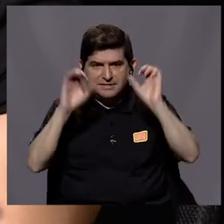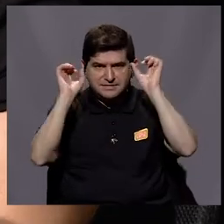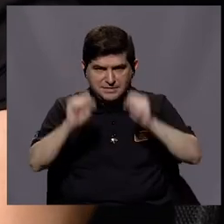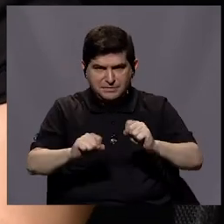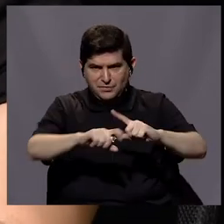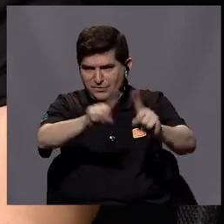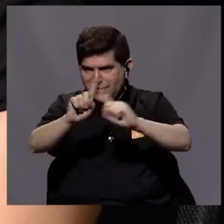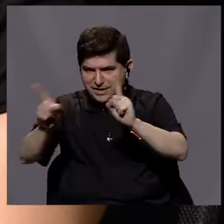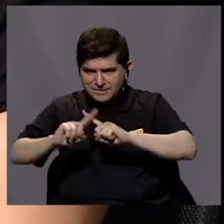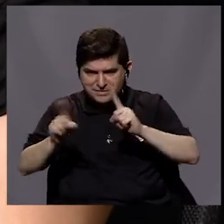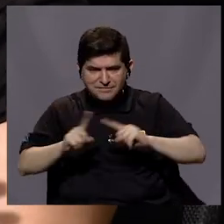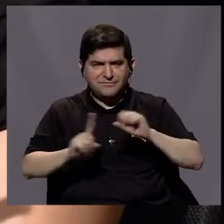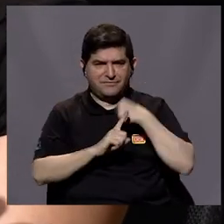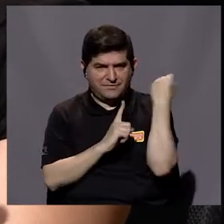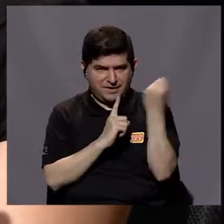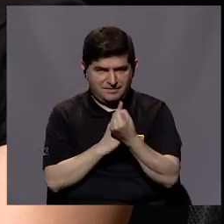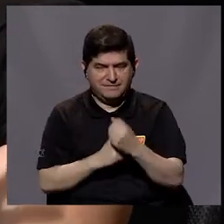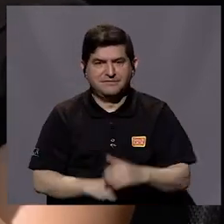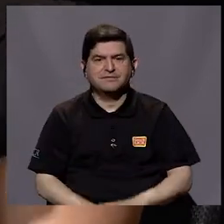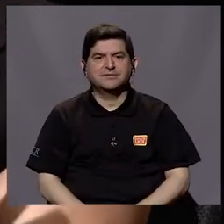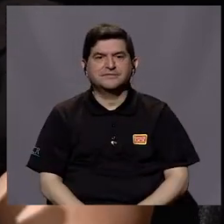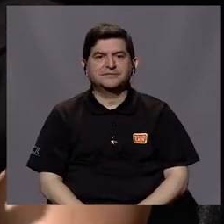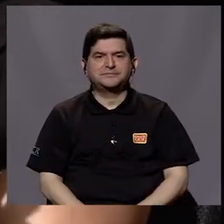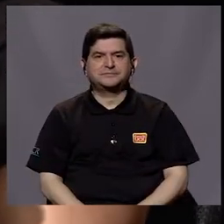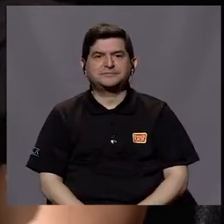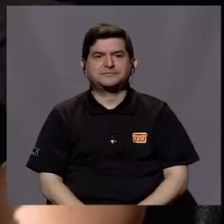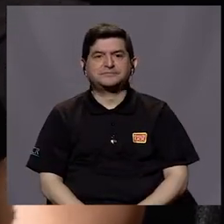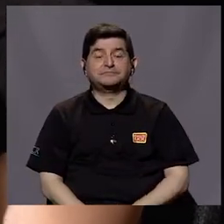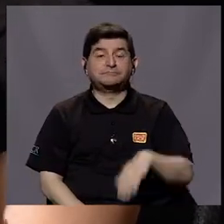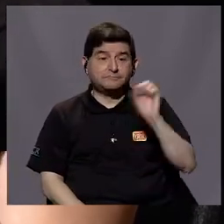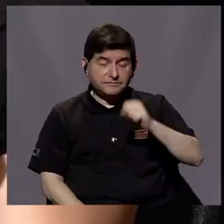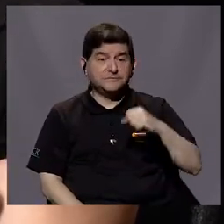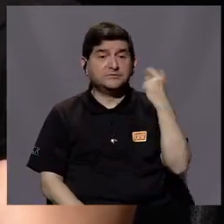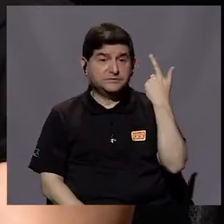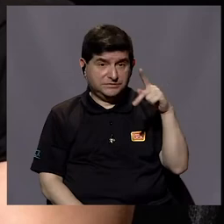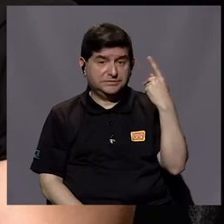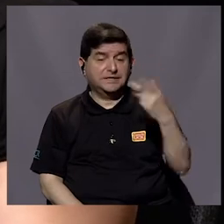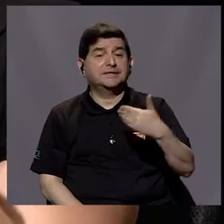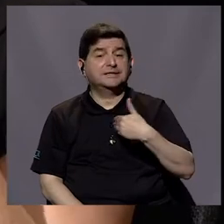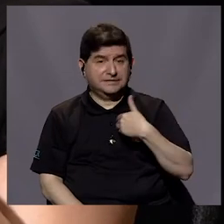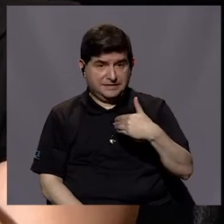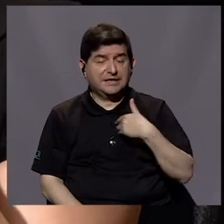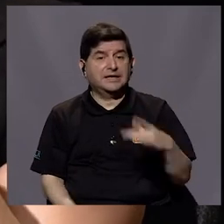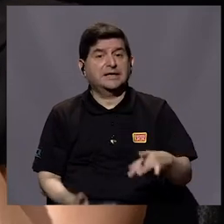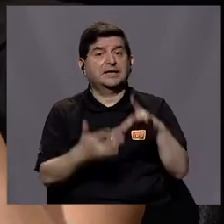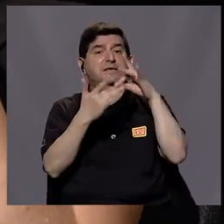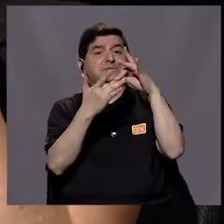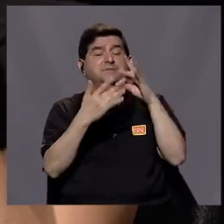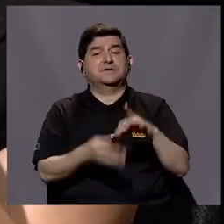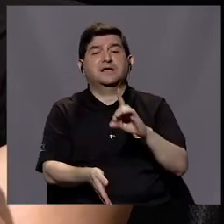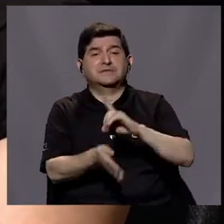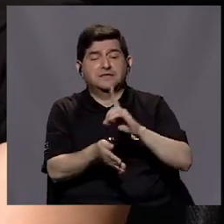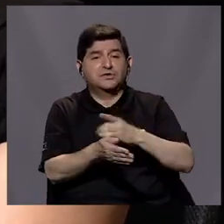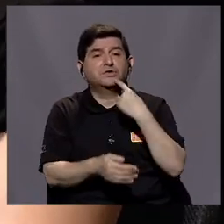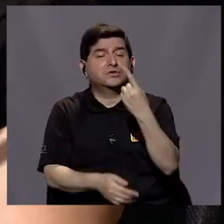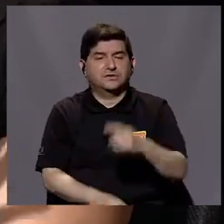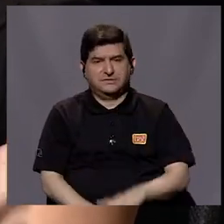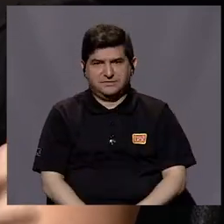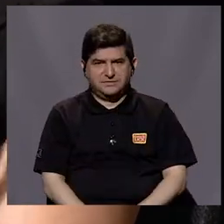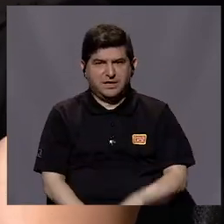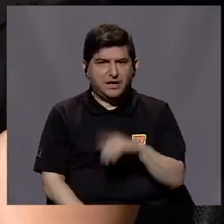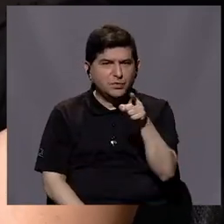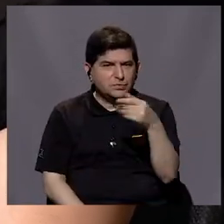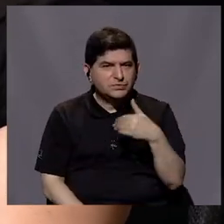es que se pueden dar los diferentes escenarios si es riesgoso tenerlo sobre todo cuando su médico le dice